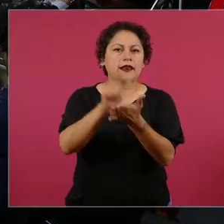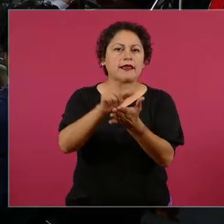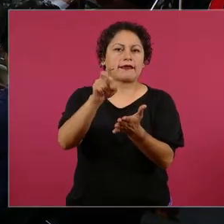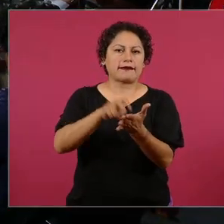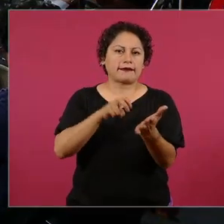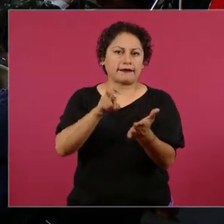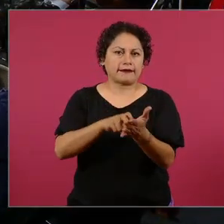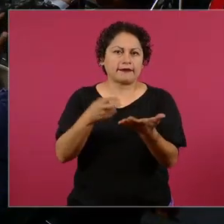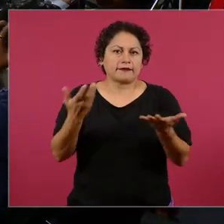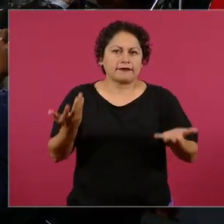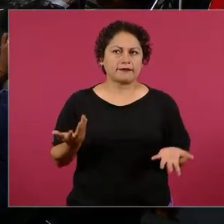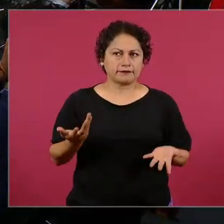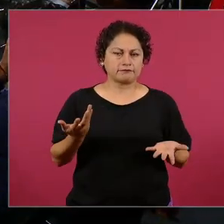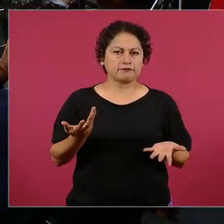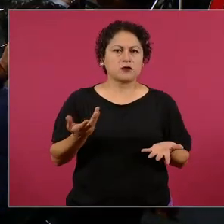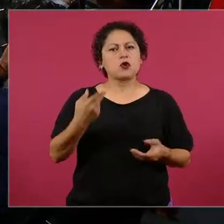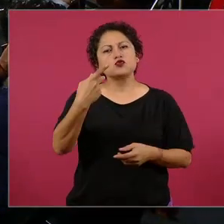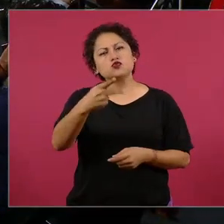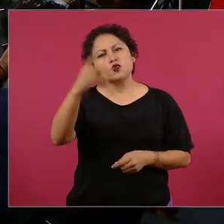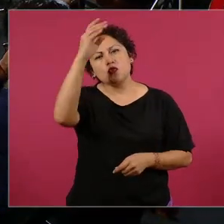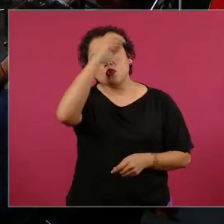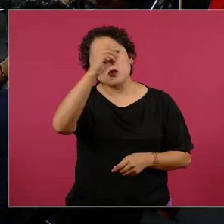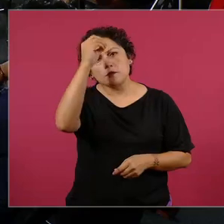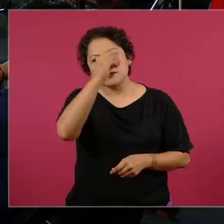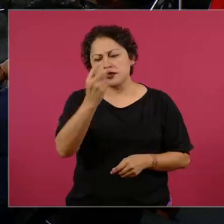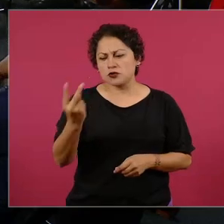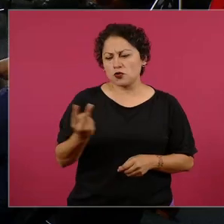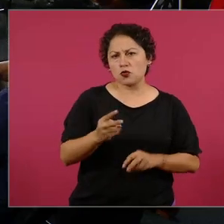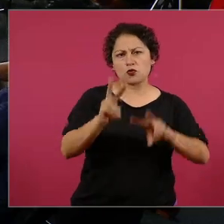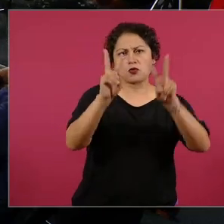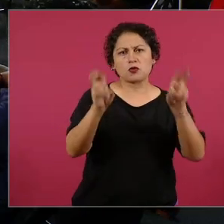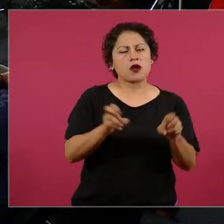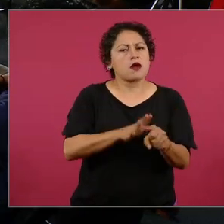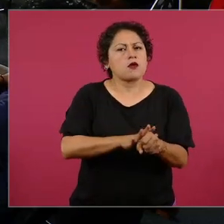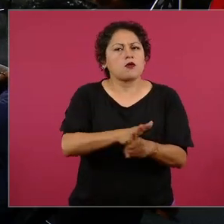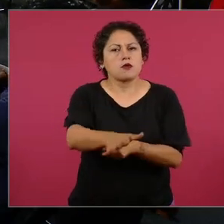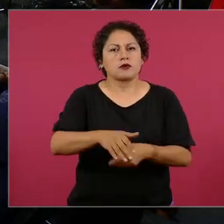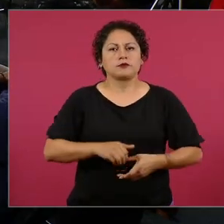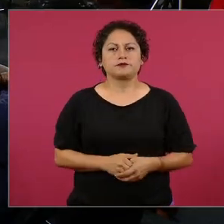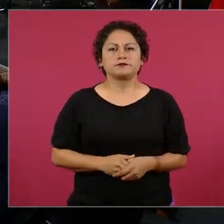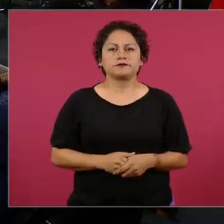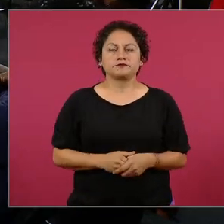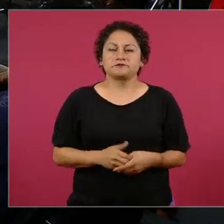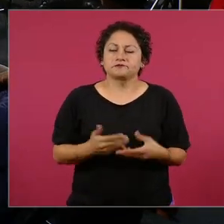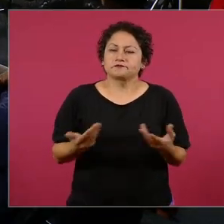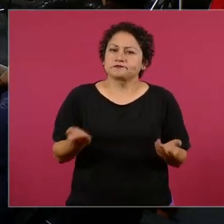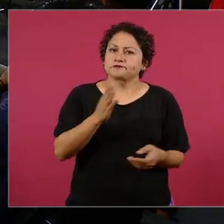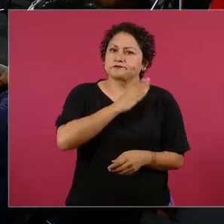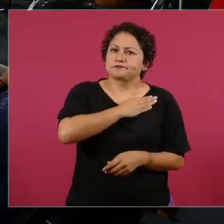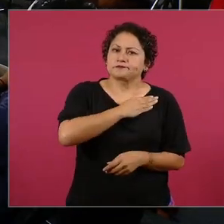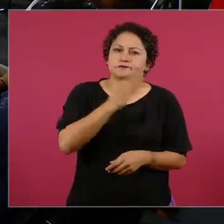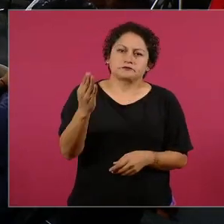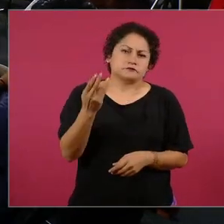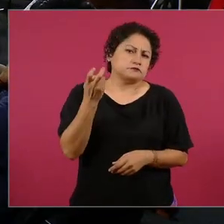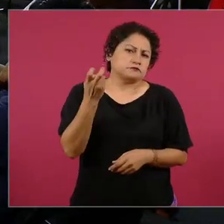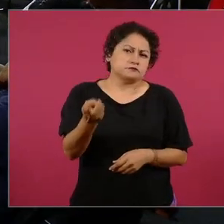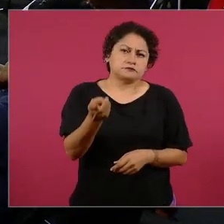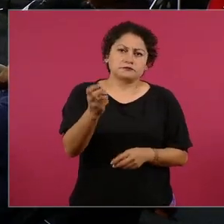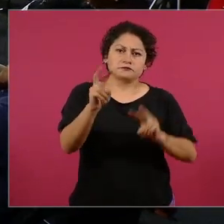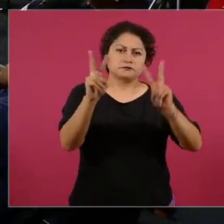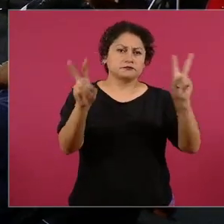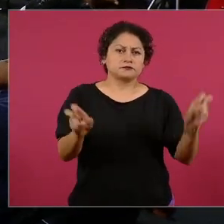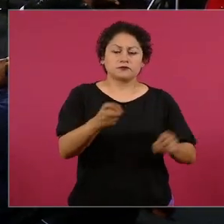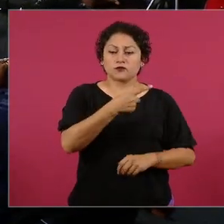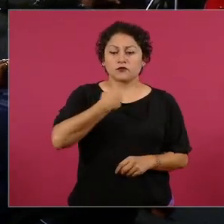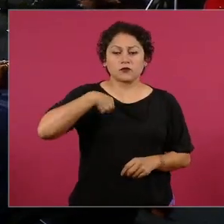Bueno, es lo que siempre hemos sostenido. Antes